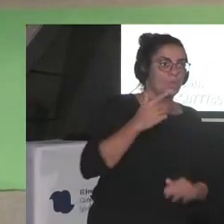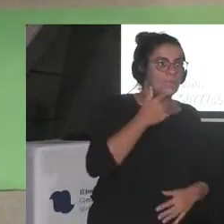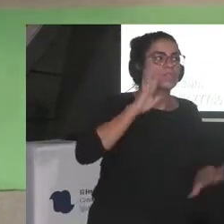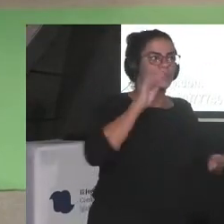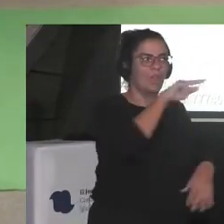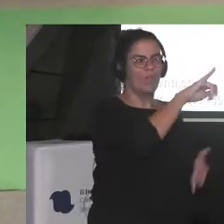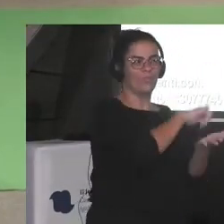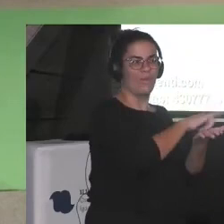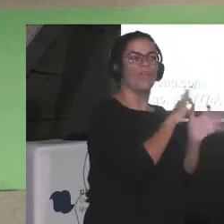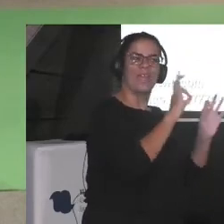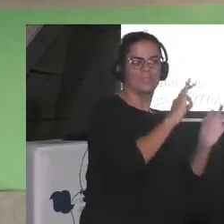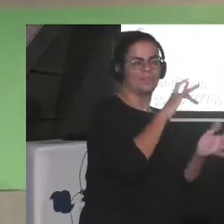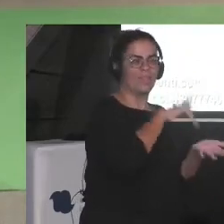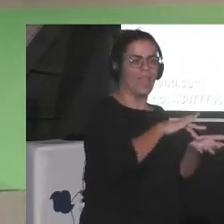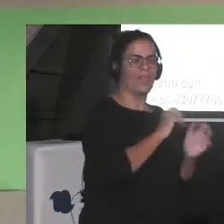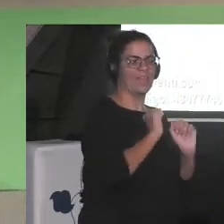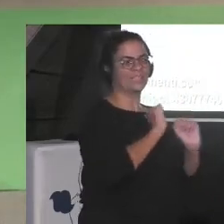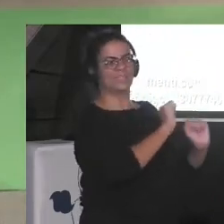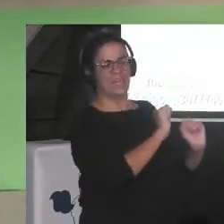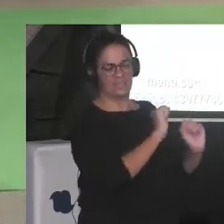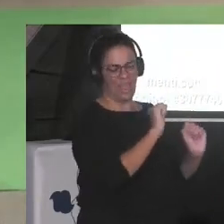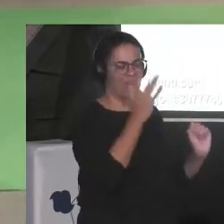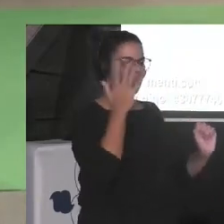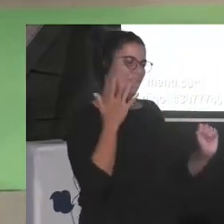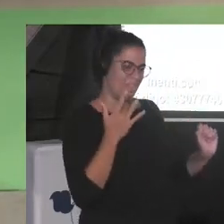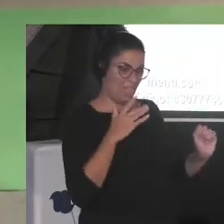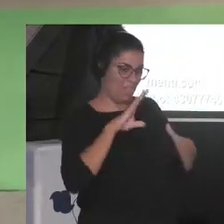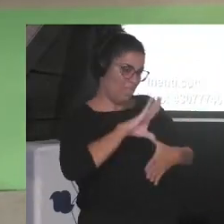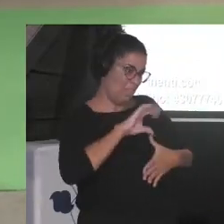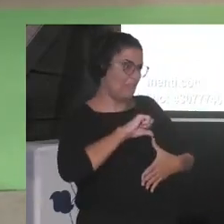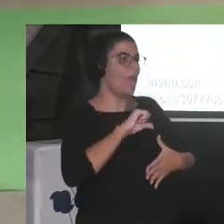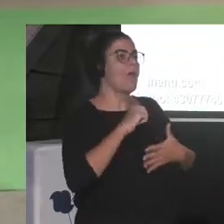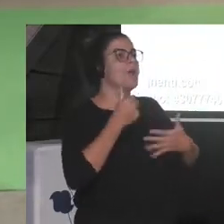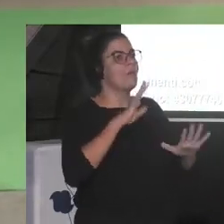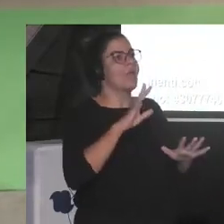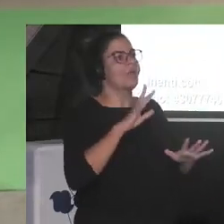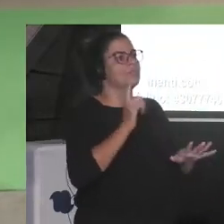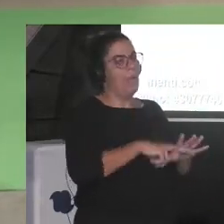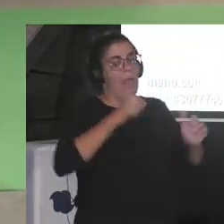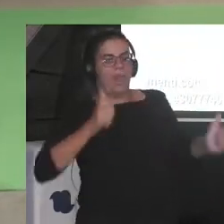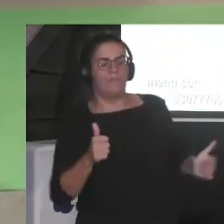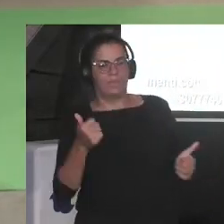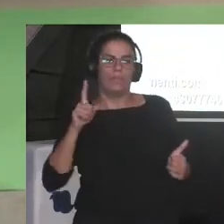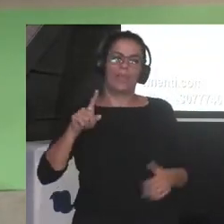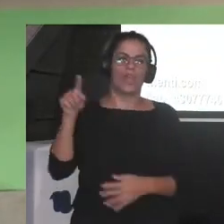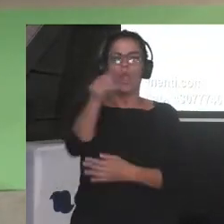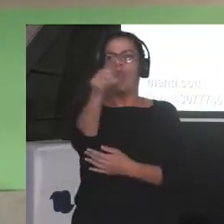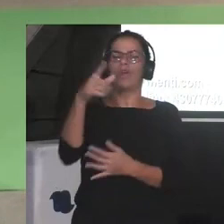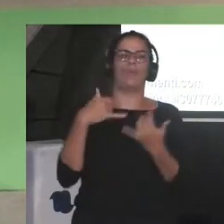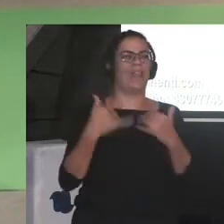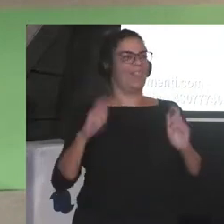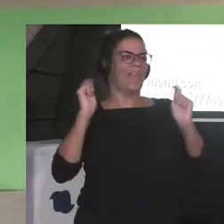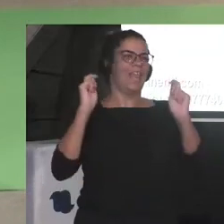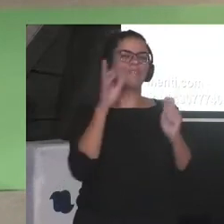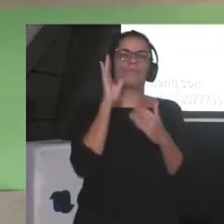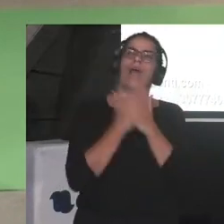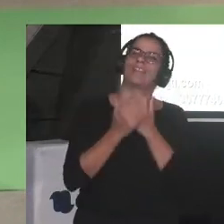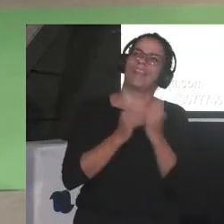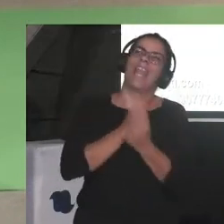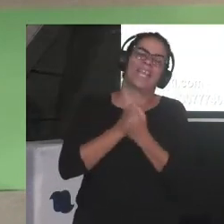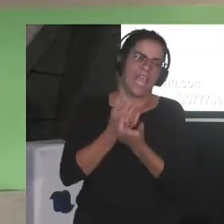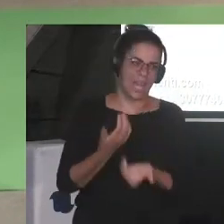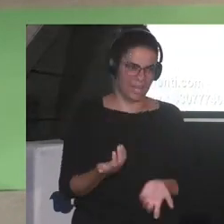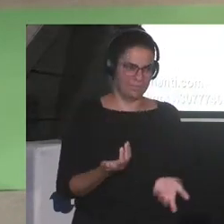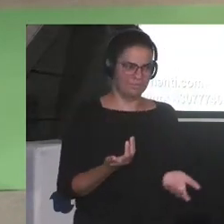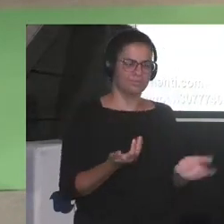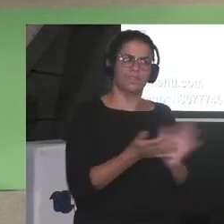York es el día de la resistencia indígena igual se celebra Colón por otro lado ¿no? no le quieren y todo eso entonces bueno hay que ser feroces